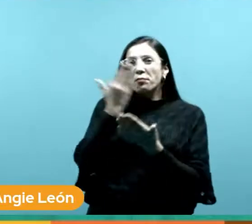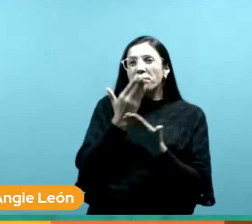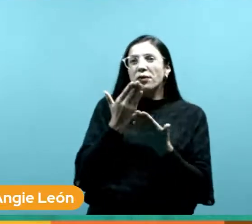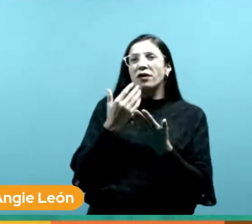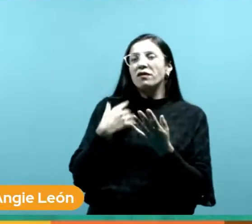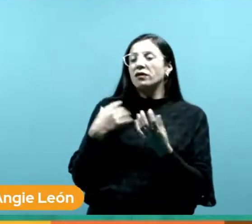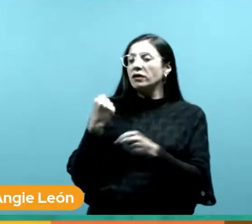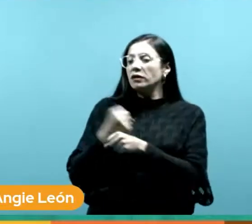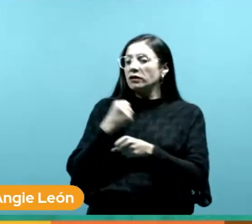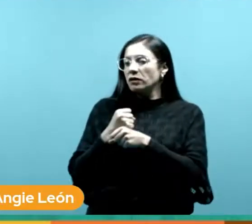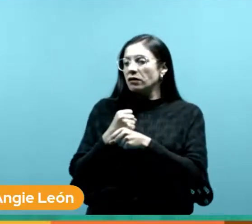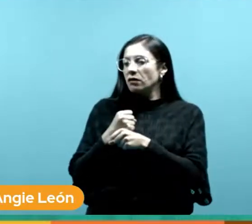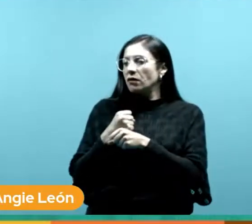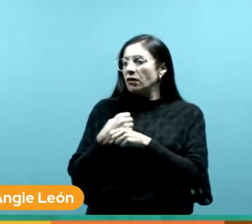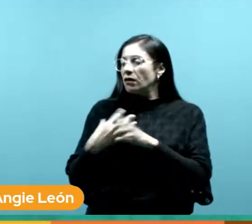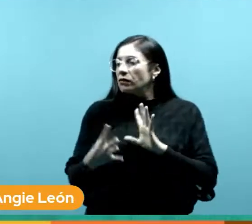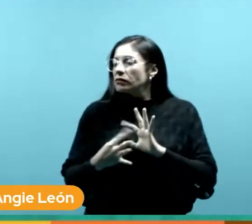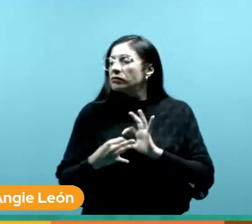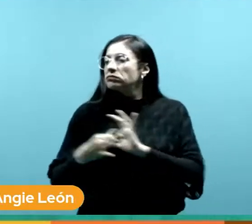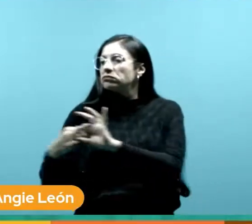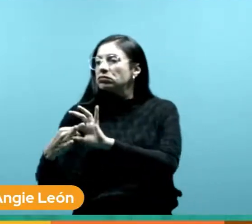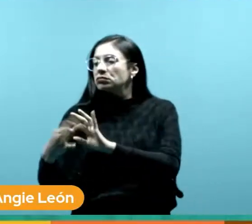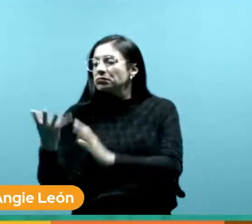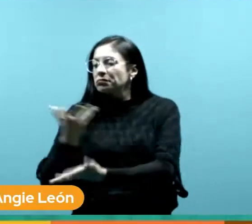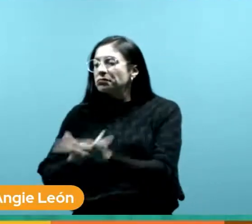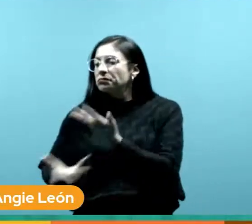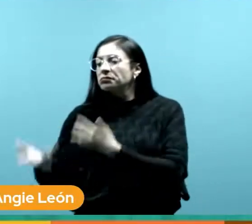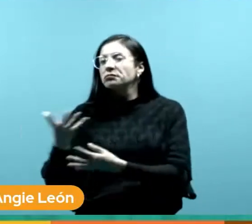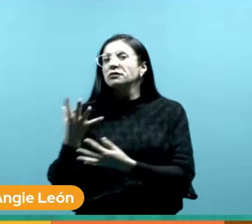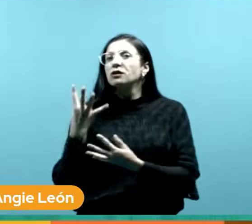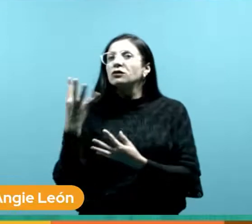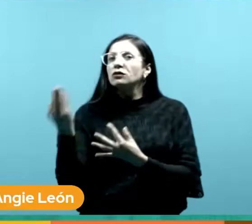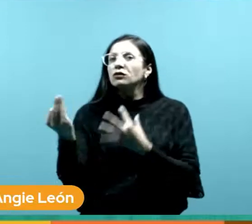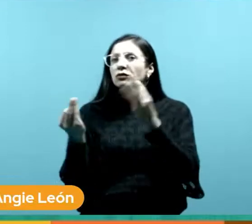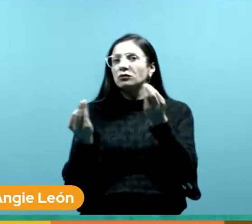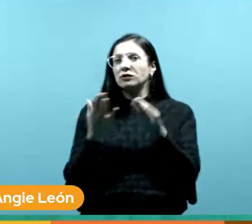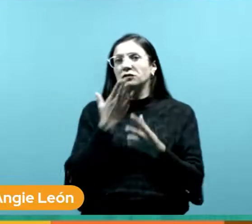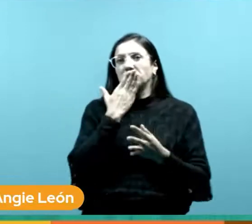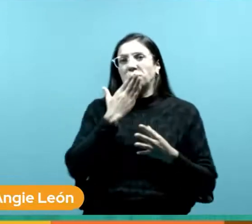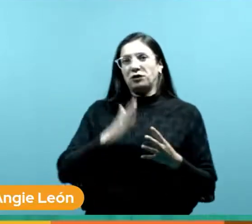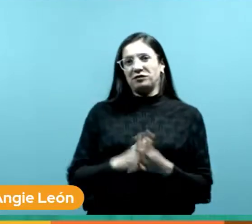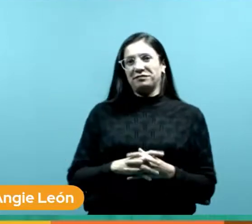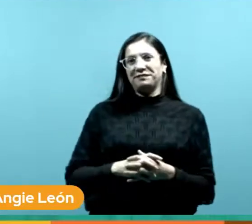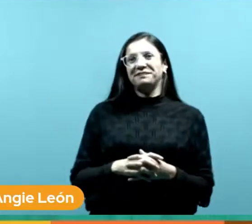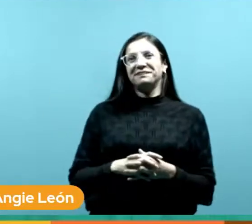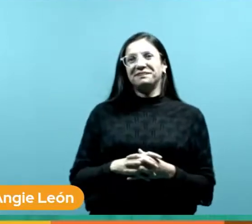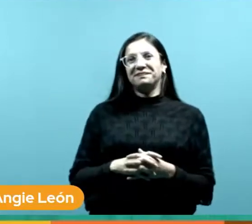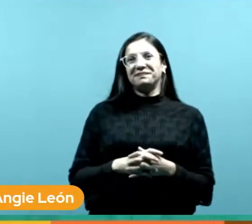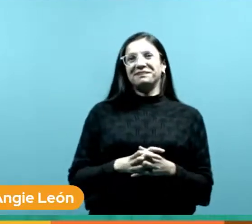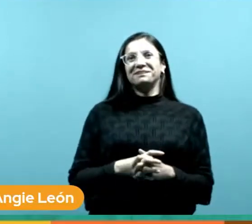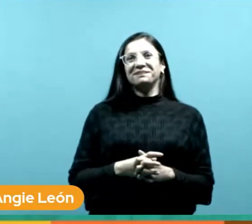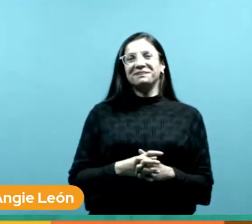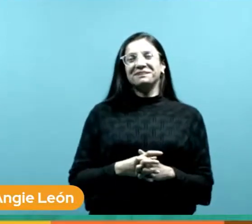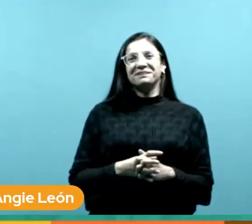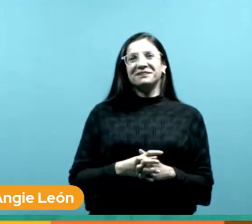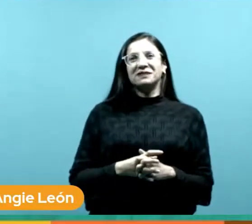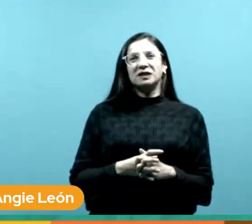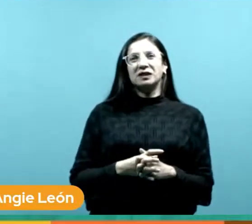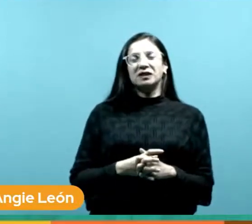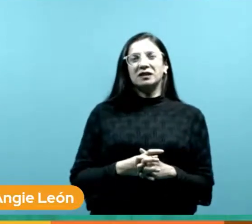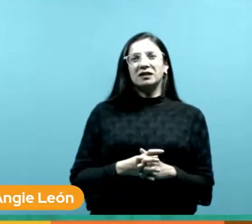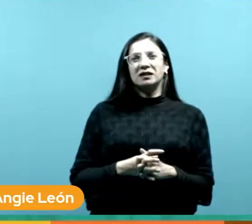comunidades ¿no? esta idea ¿o qué otras surgen? por supuesto Laura Alejandra